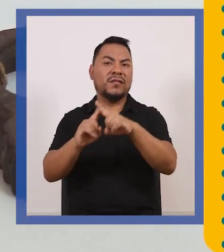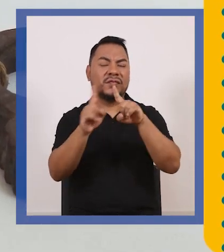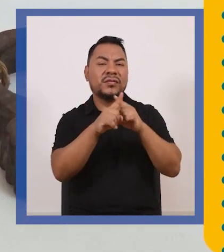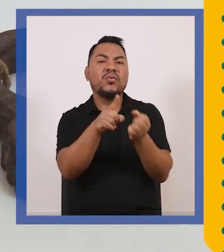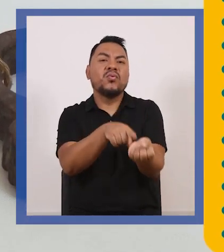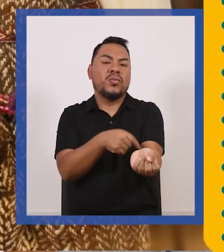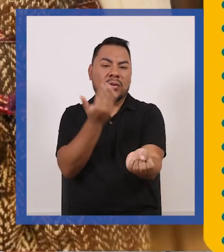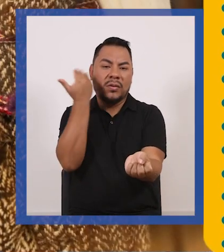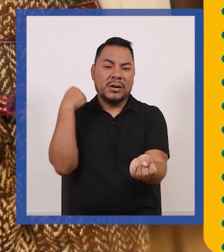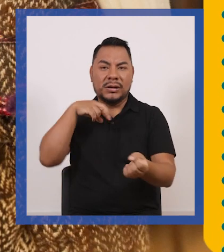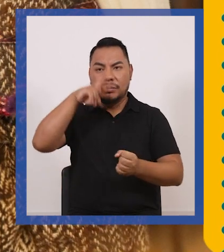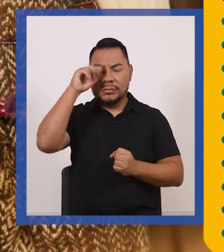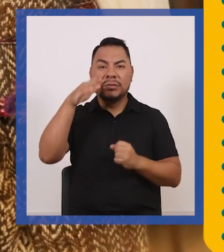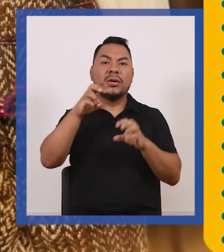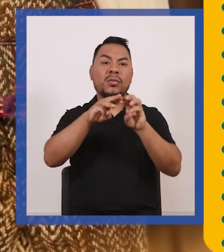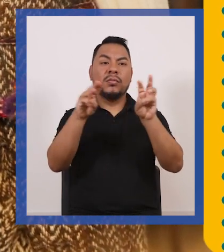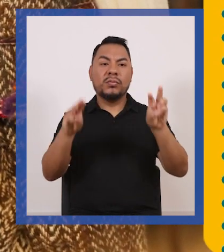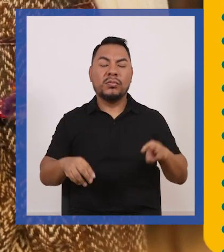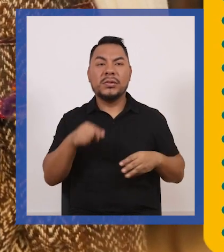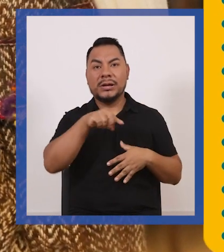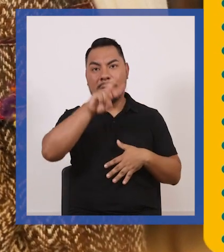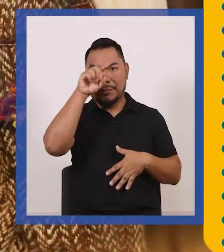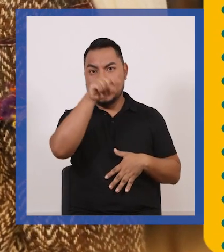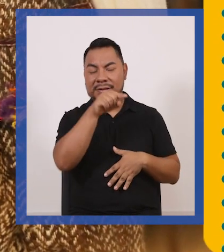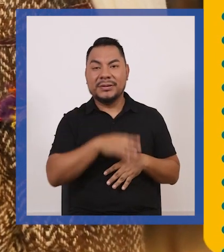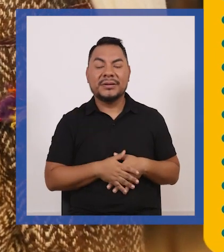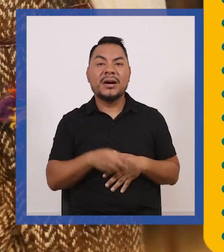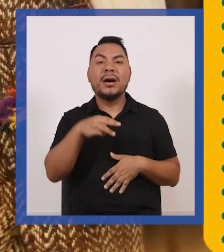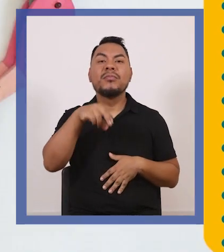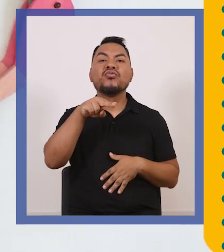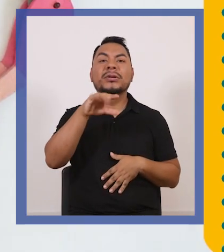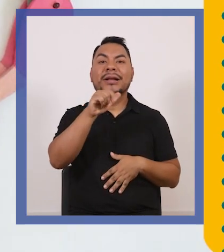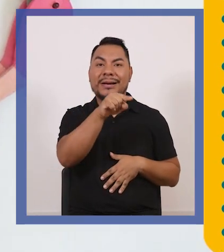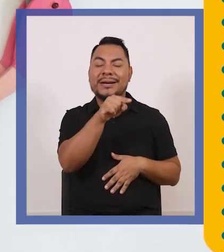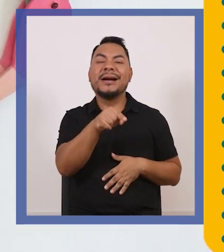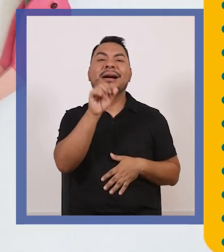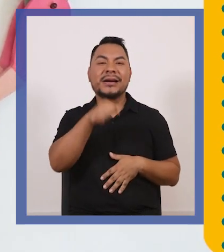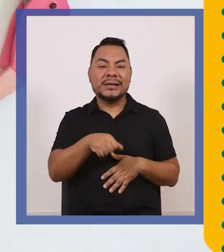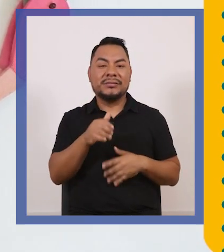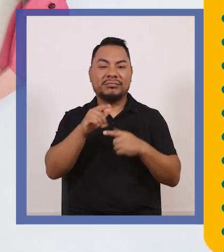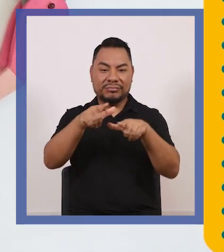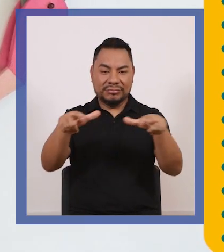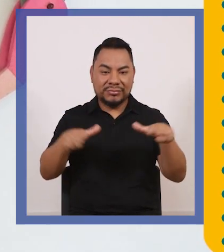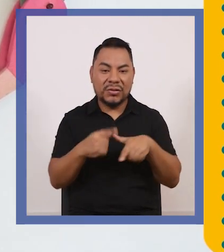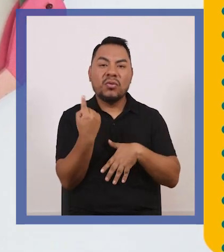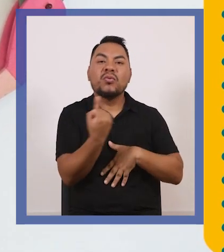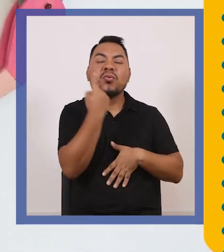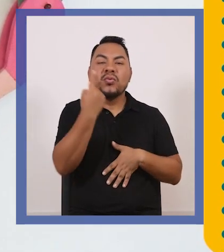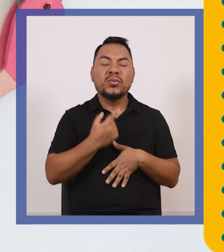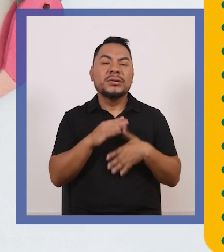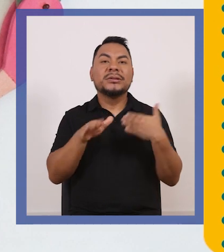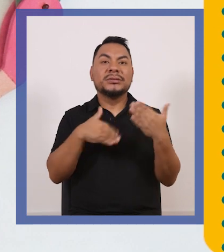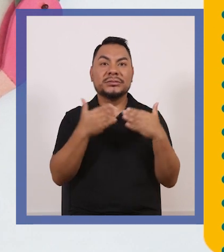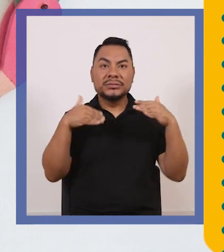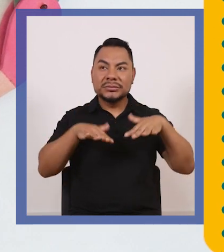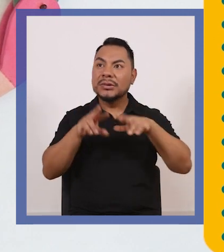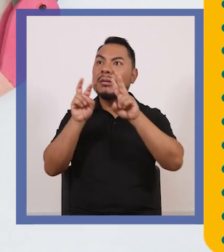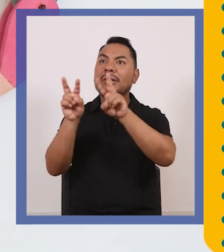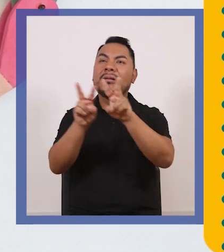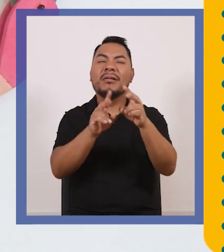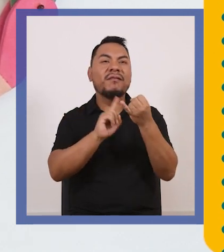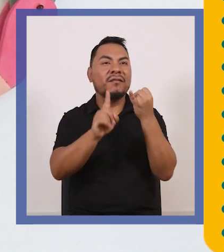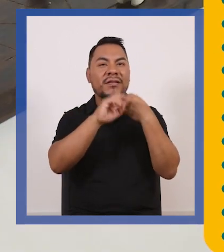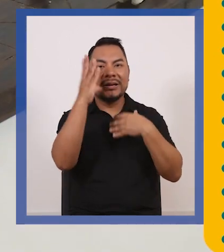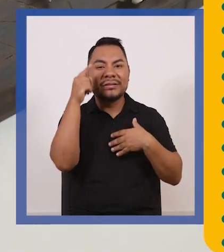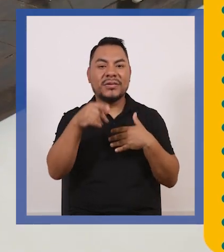y juegos tradicionales del Perú en el Museo Nacional del Perú el MUNA que nos ofrece un espacio único y lúdico donde podrás